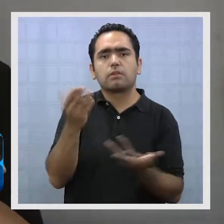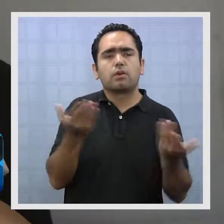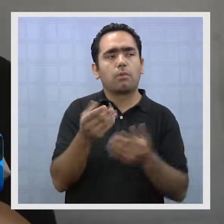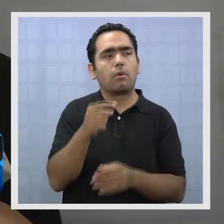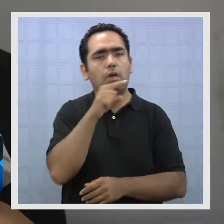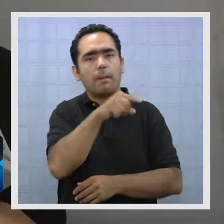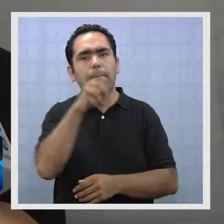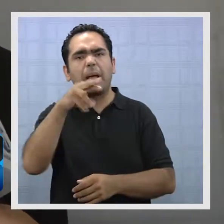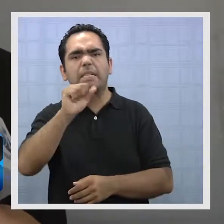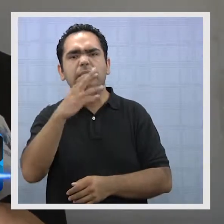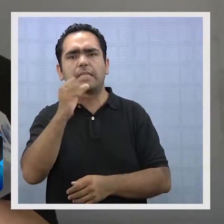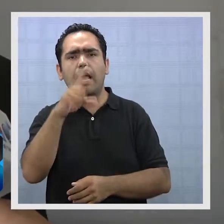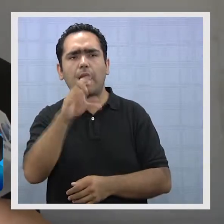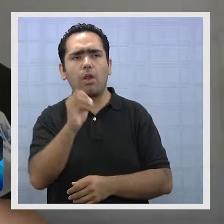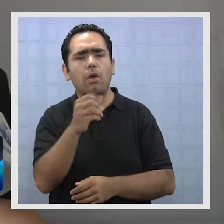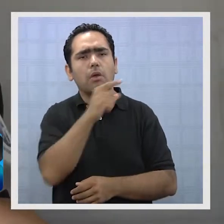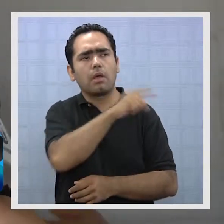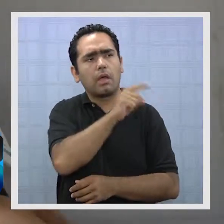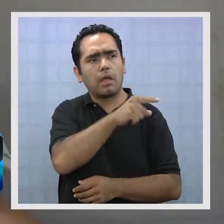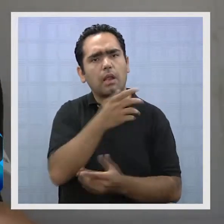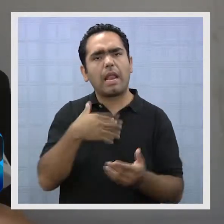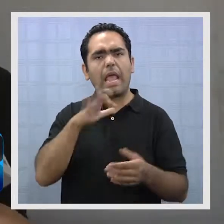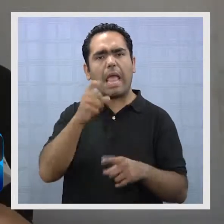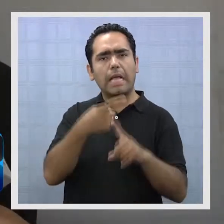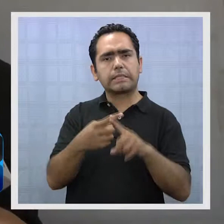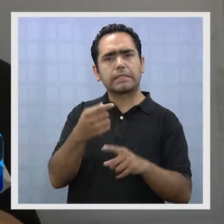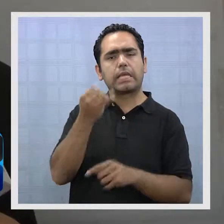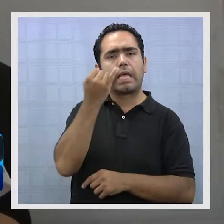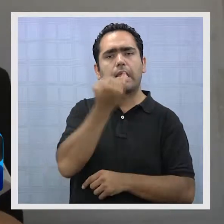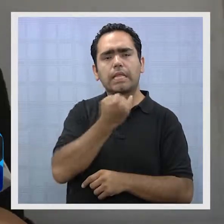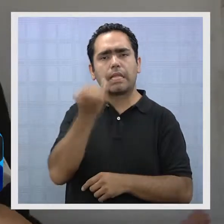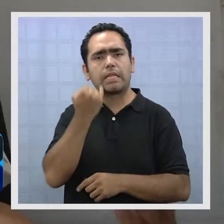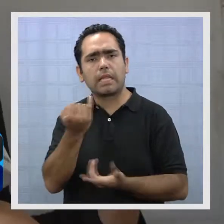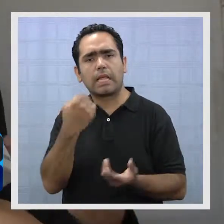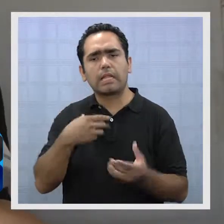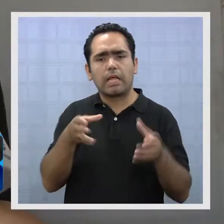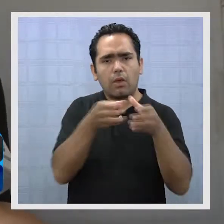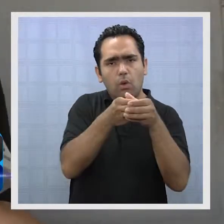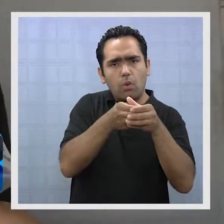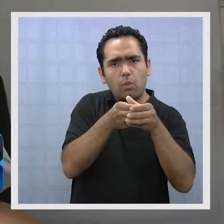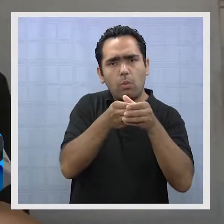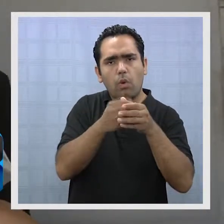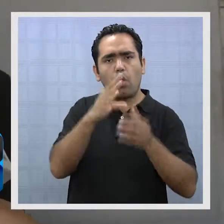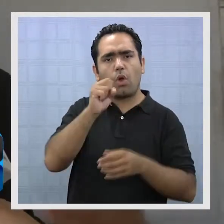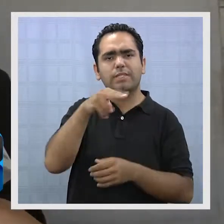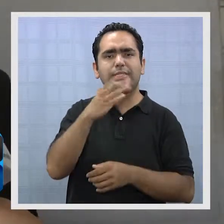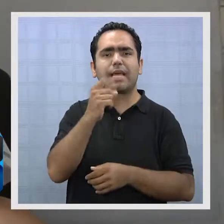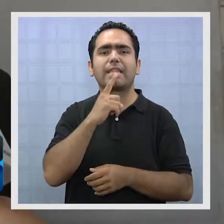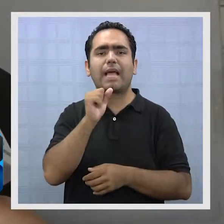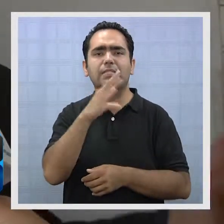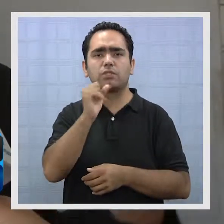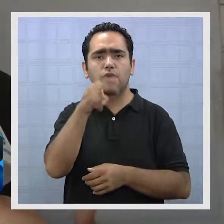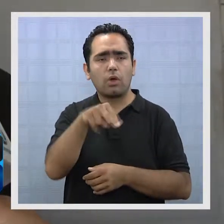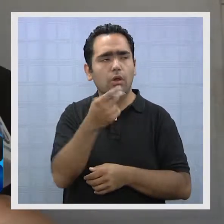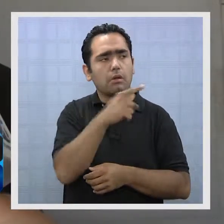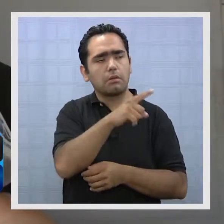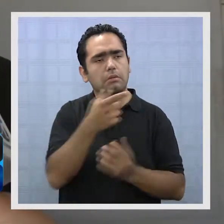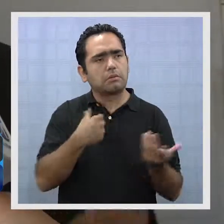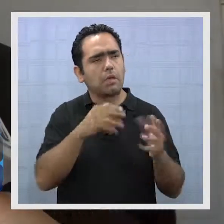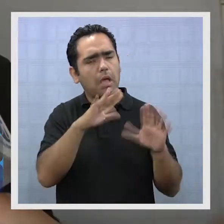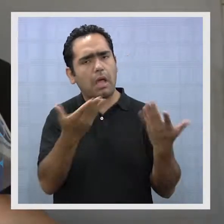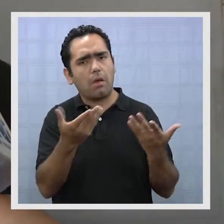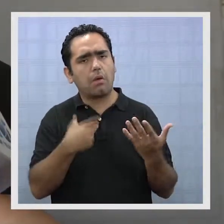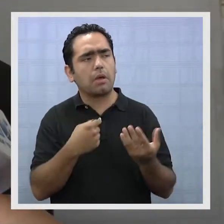de la concertación, que después se pelea con la democracia cristiana. Nosotros le damos todo el apoyo, le digo, bien, usted está desinteresado, quiere una nueva política, bienvenido.